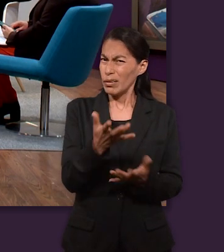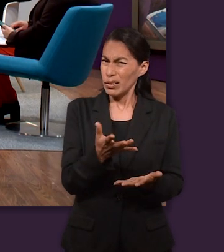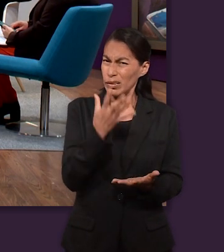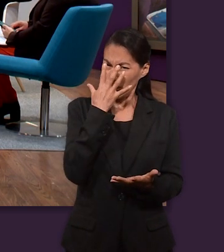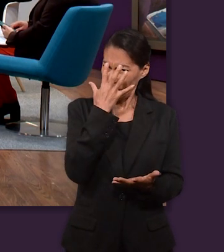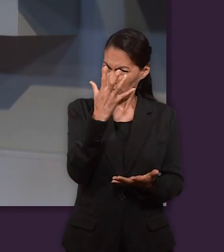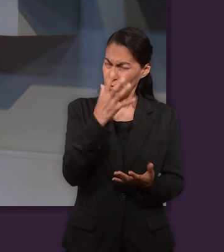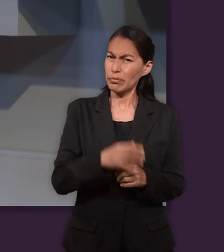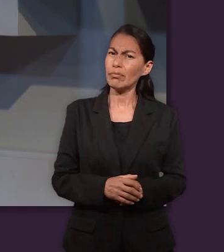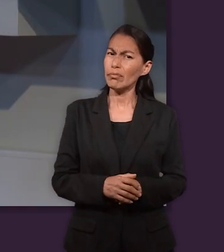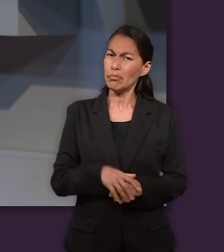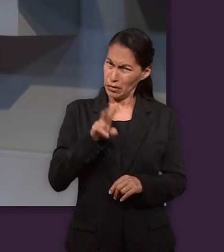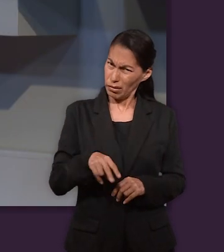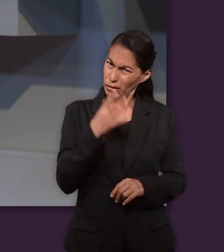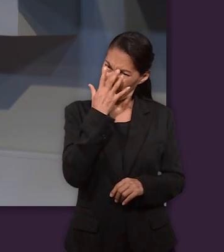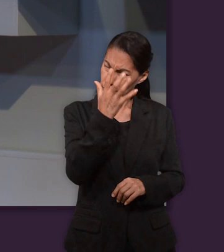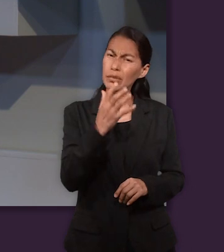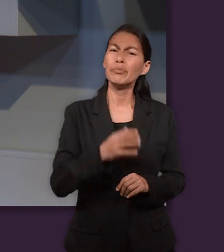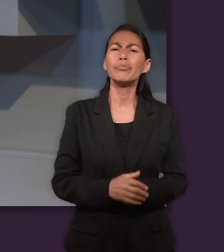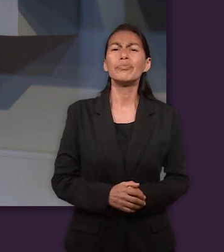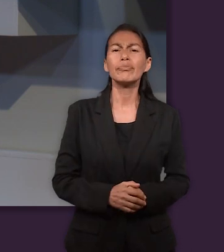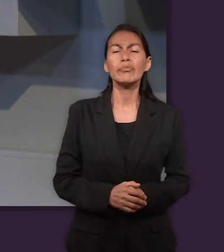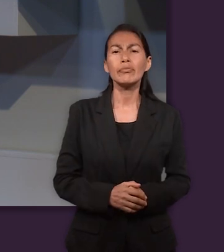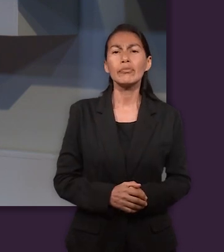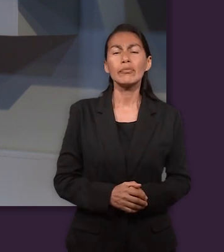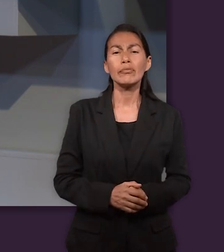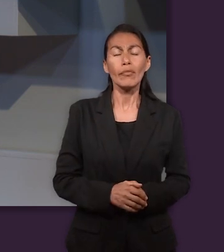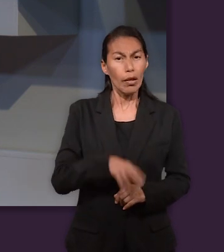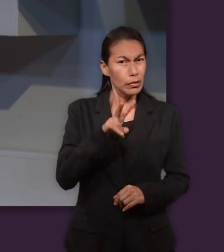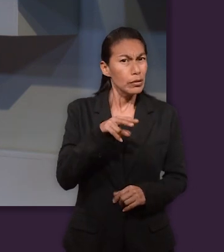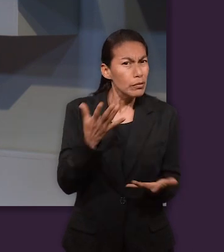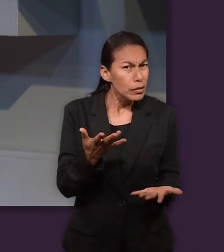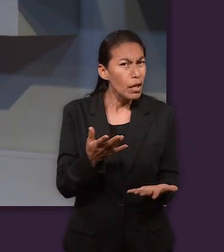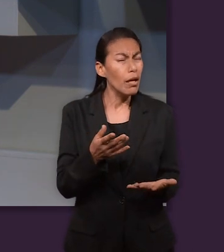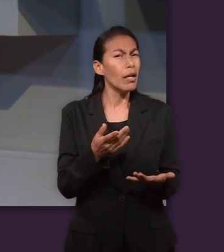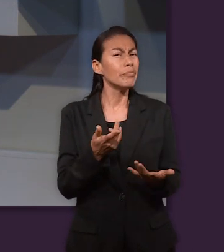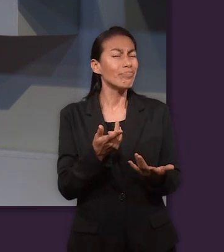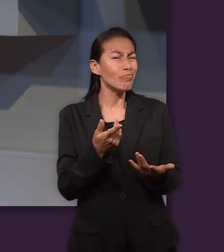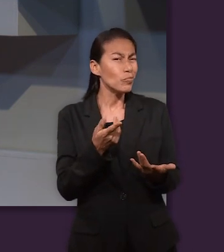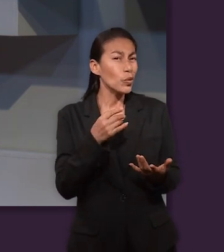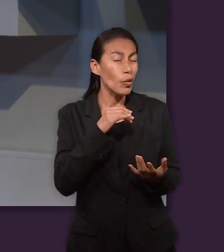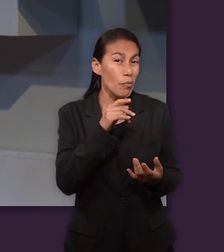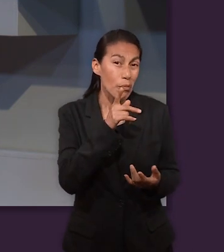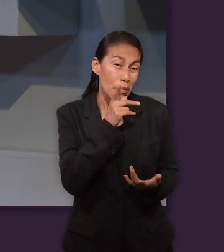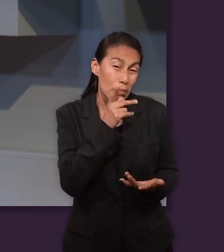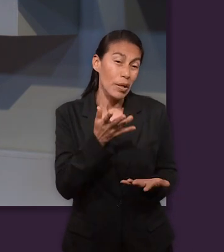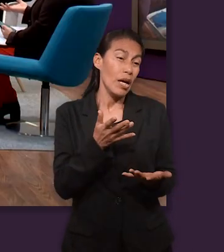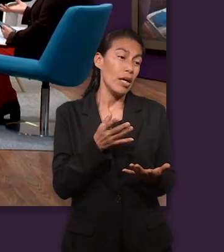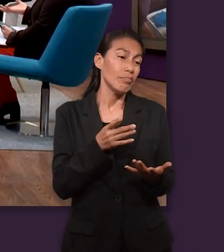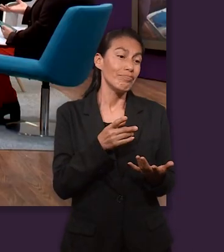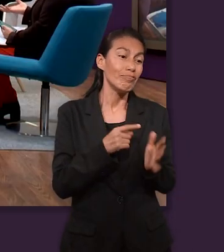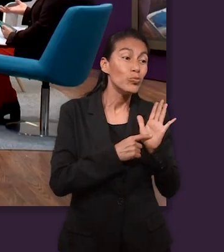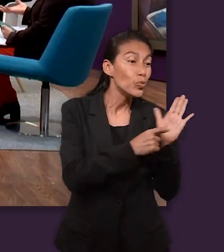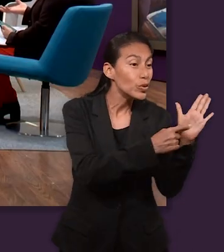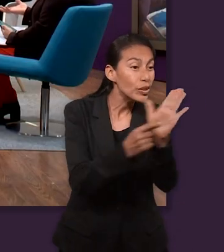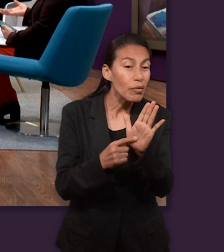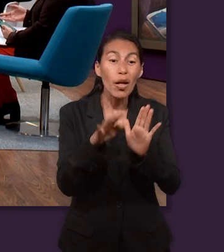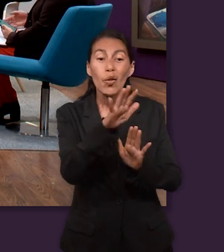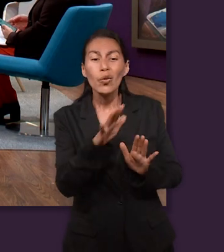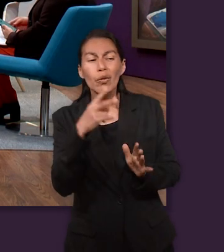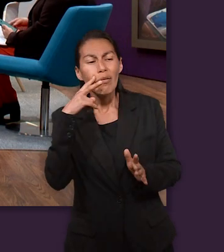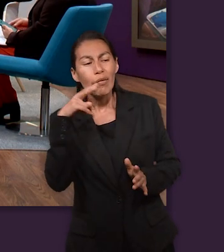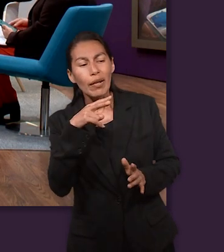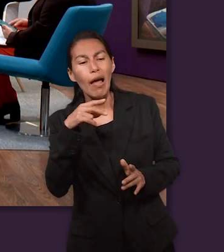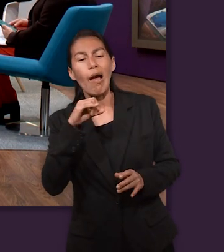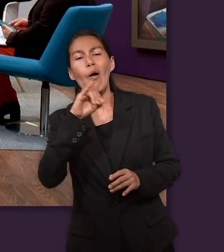este fue un tema más serio. Esto era más serio. Y si era muy evidente que era el favor. Sí,